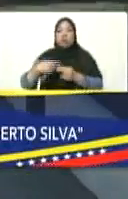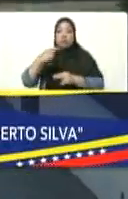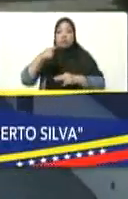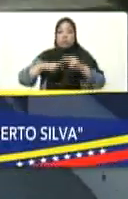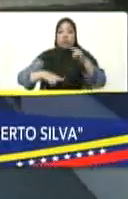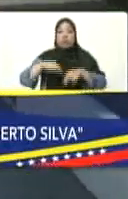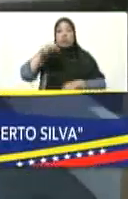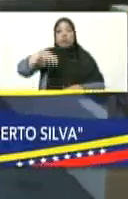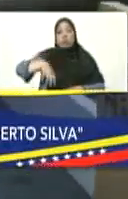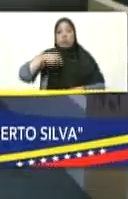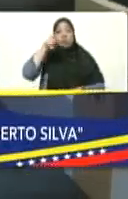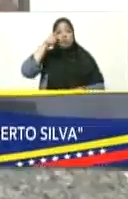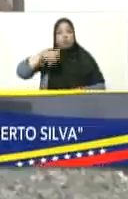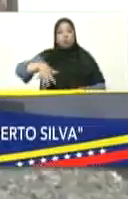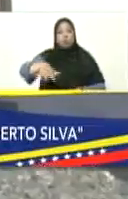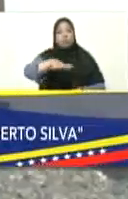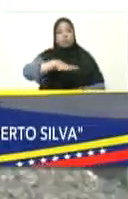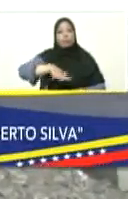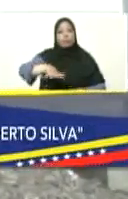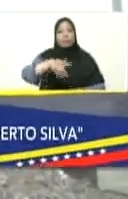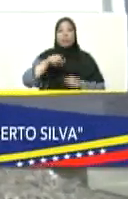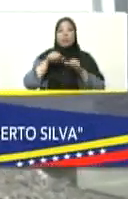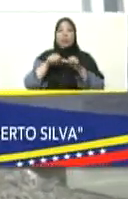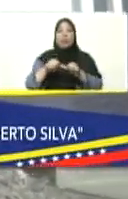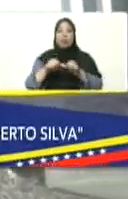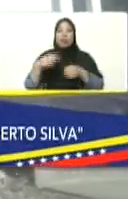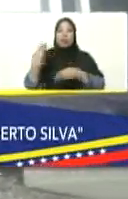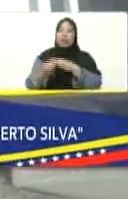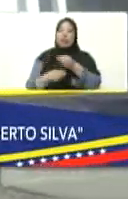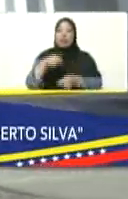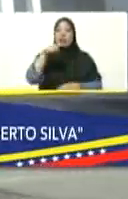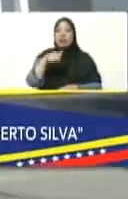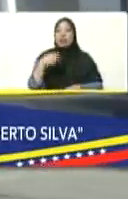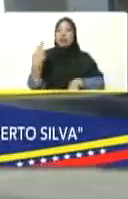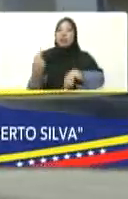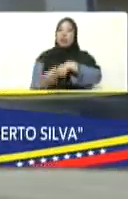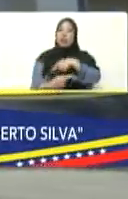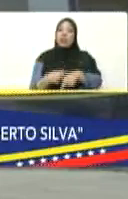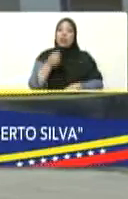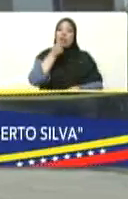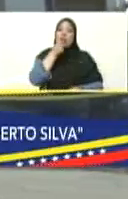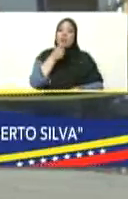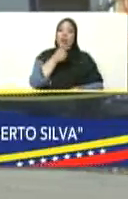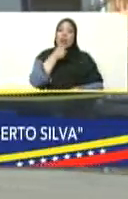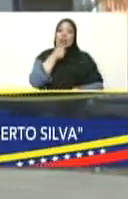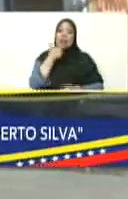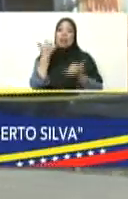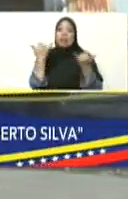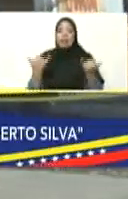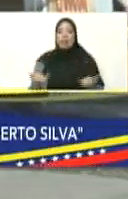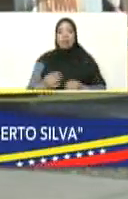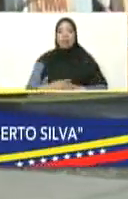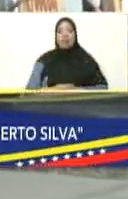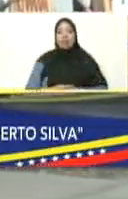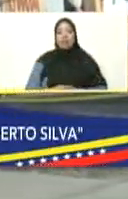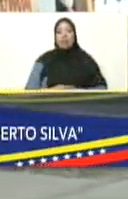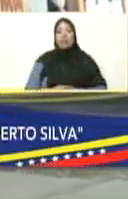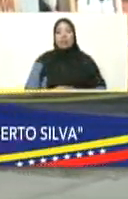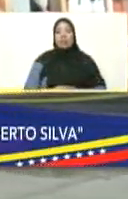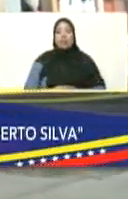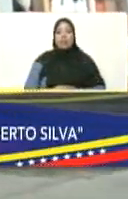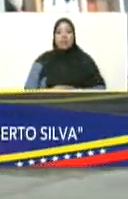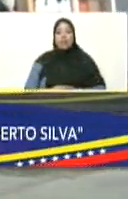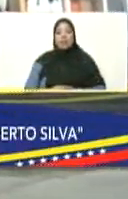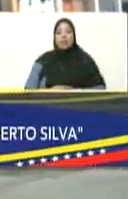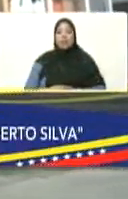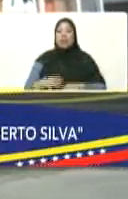espacio donde el pueblo está ganado para seguir luchando por esta revolución que definitivamente es el camino a